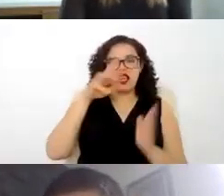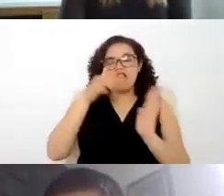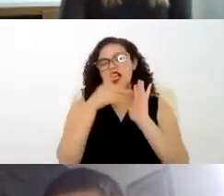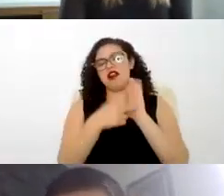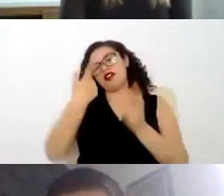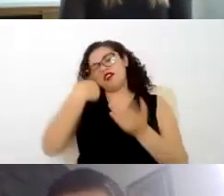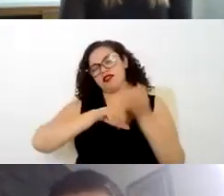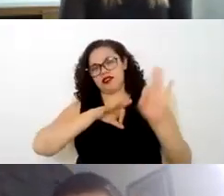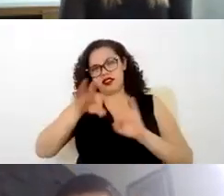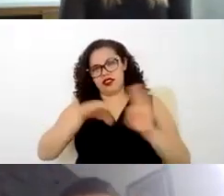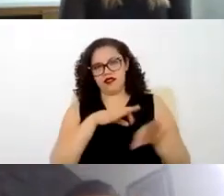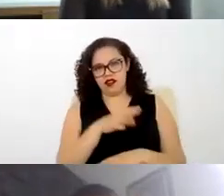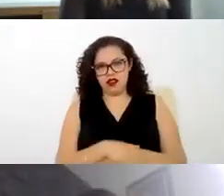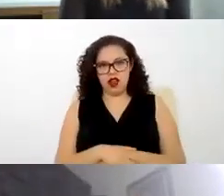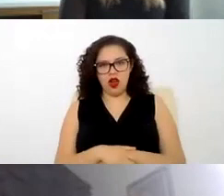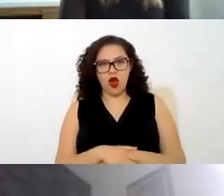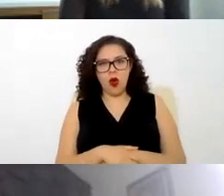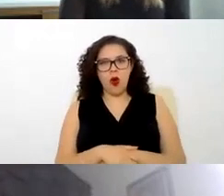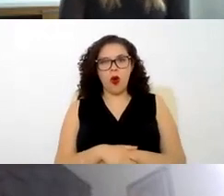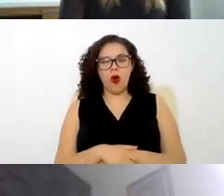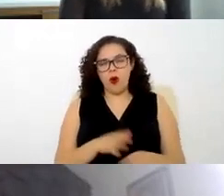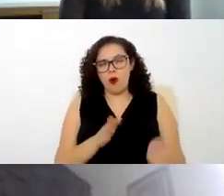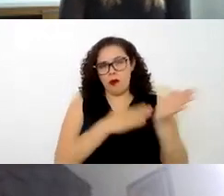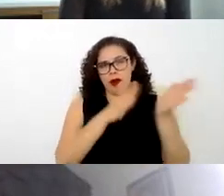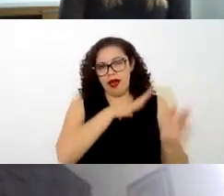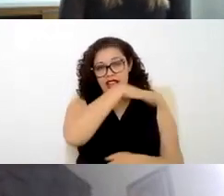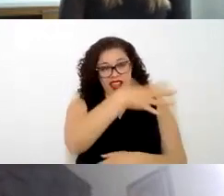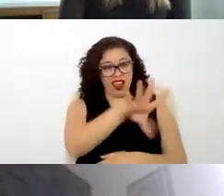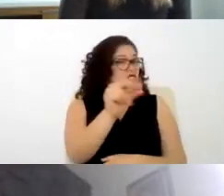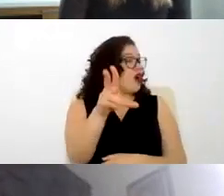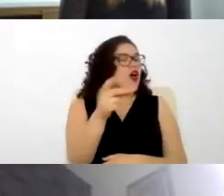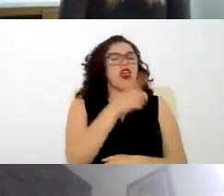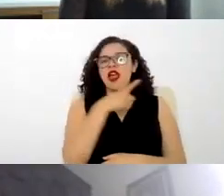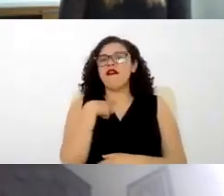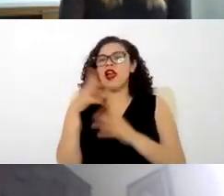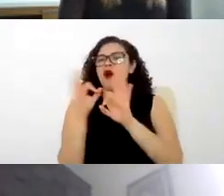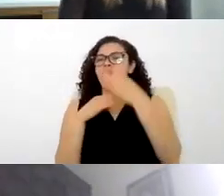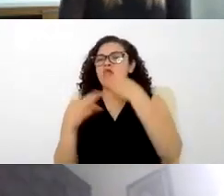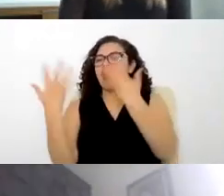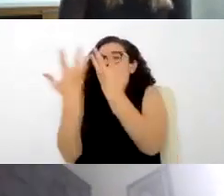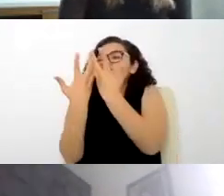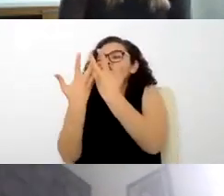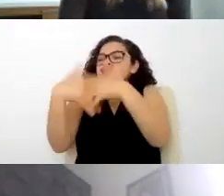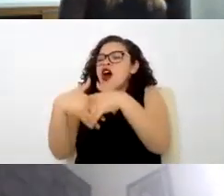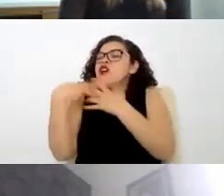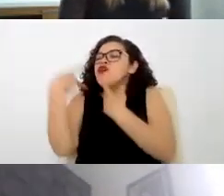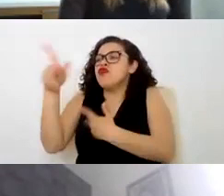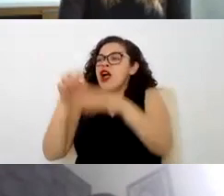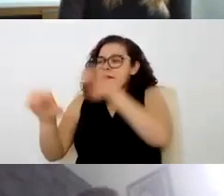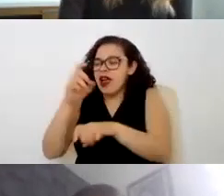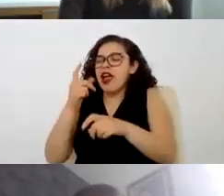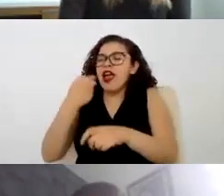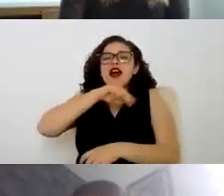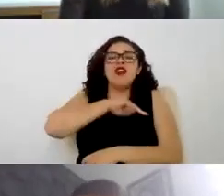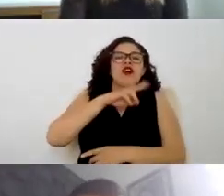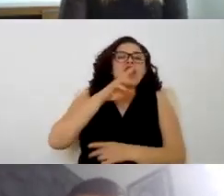no puede ser un documento genérico tiene que ser como un traje a la medida se tiene que estudiar muy bien a la empresa